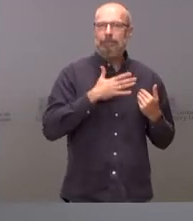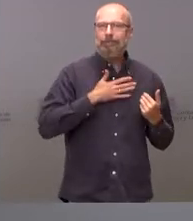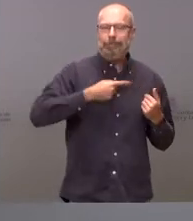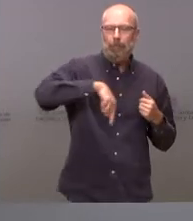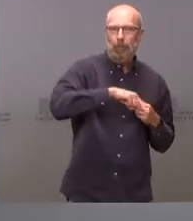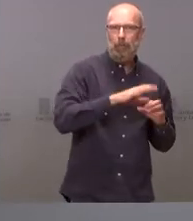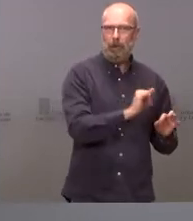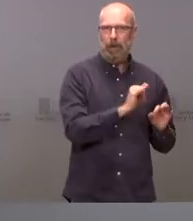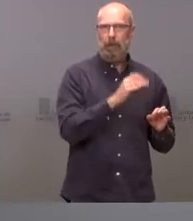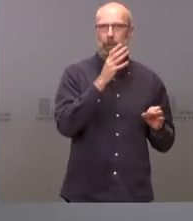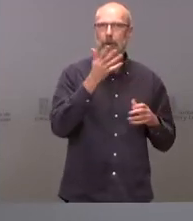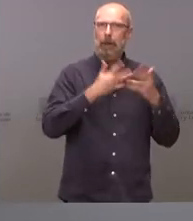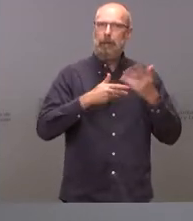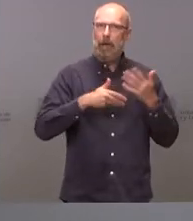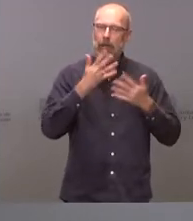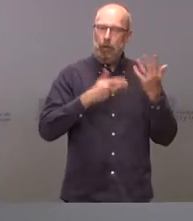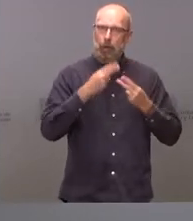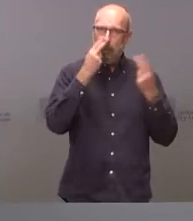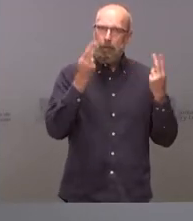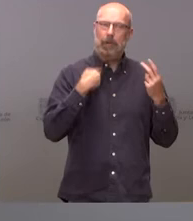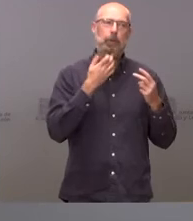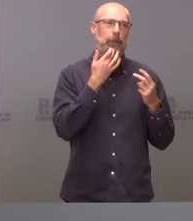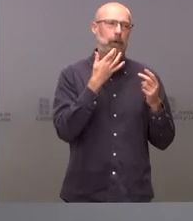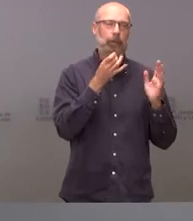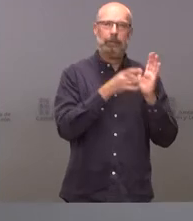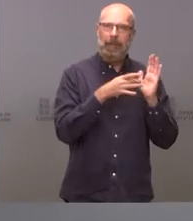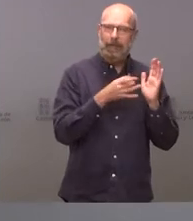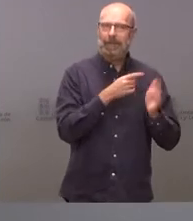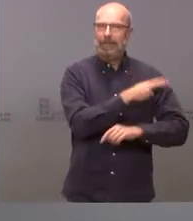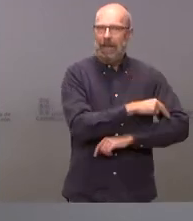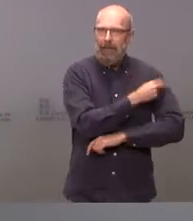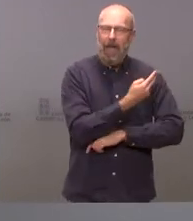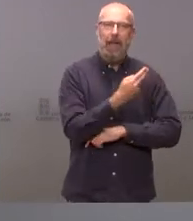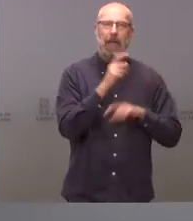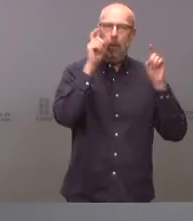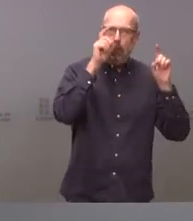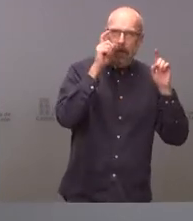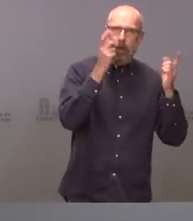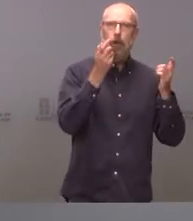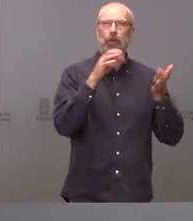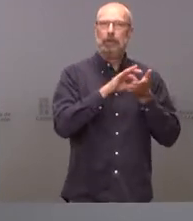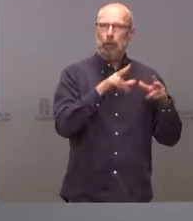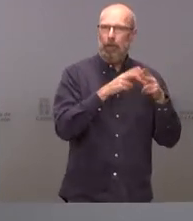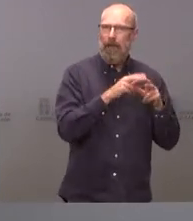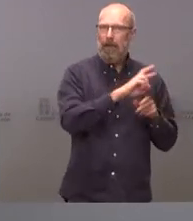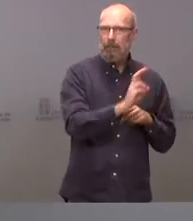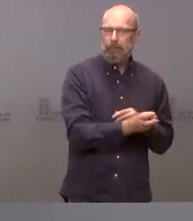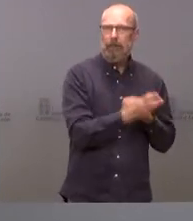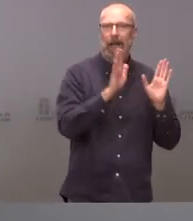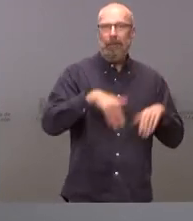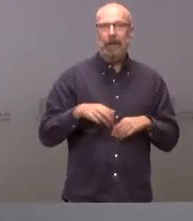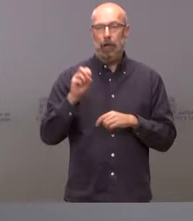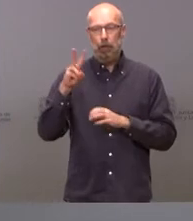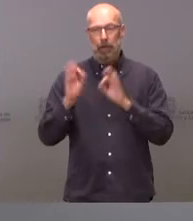gestión de la sanidad, de la educación o de los servicios sociales y apenas no les corresponderá el 12% del déficit del